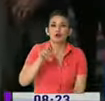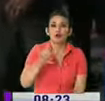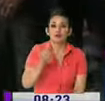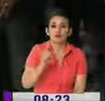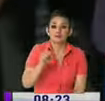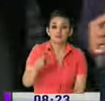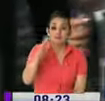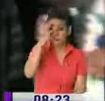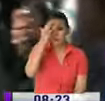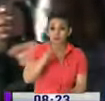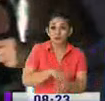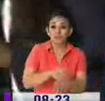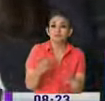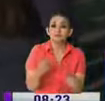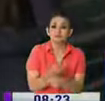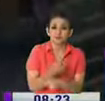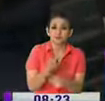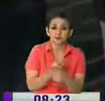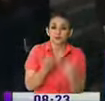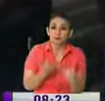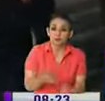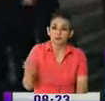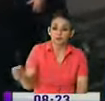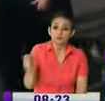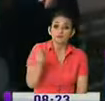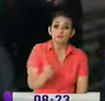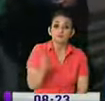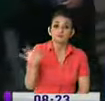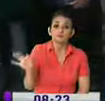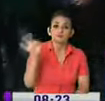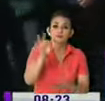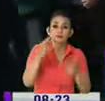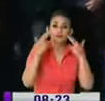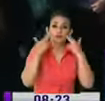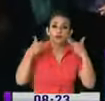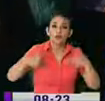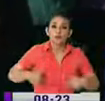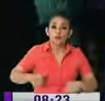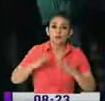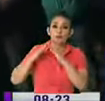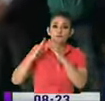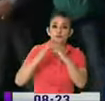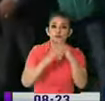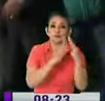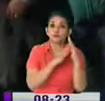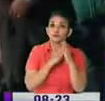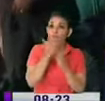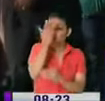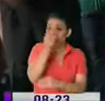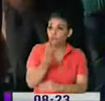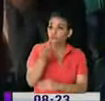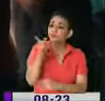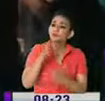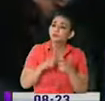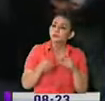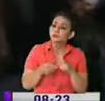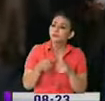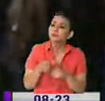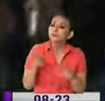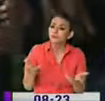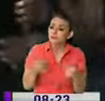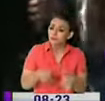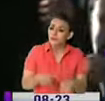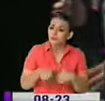inseguridad. Vamos a conversar con uno de los guardias de una urbanización del sector. Muy buenos días. ¿Cuál es el problema que ustedes han